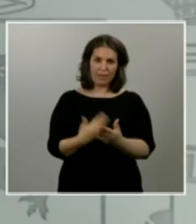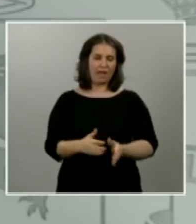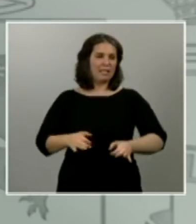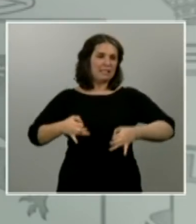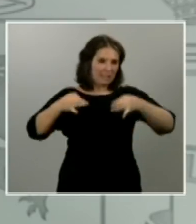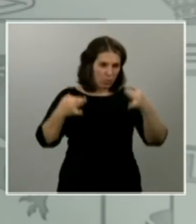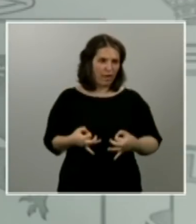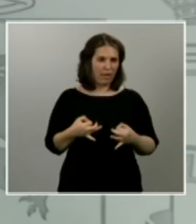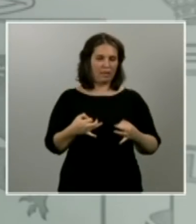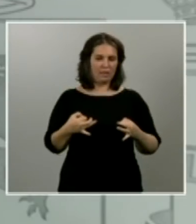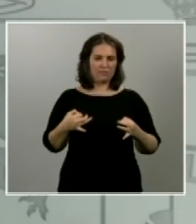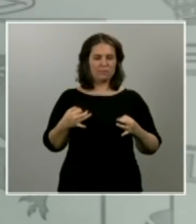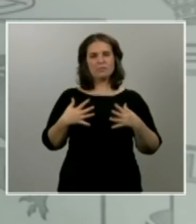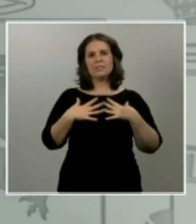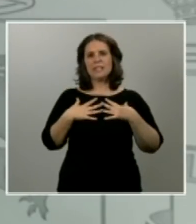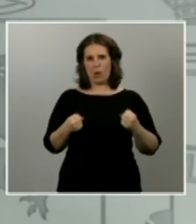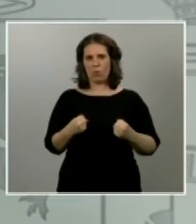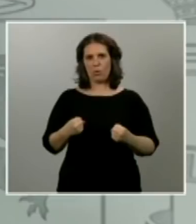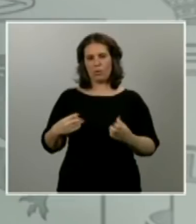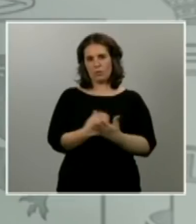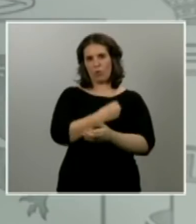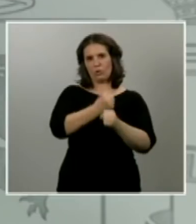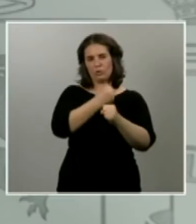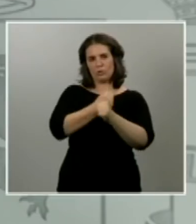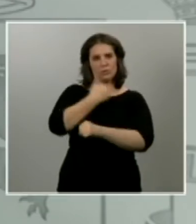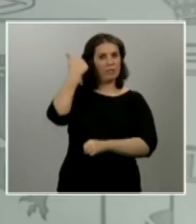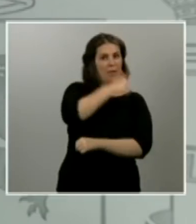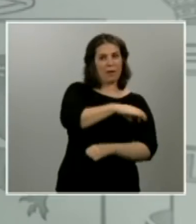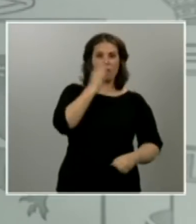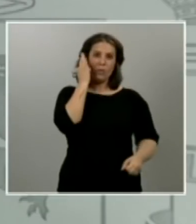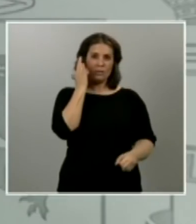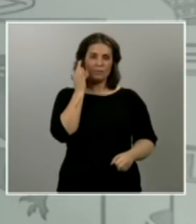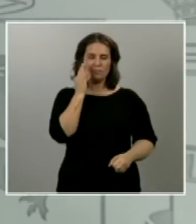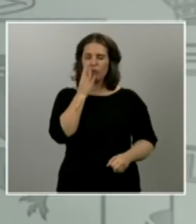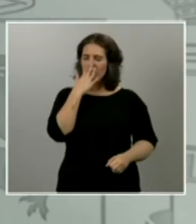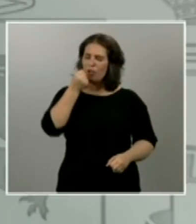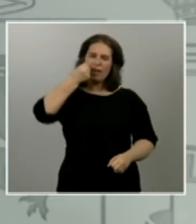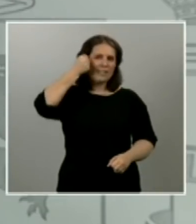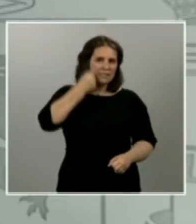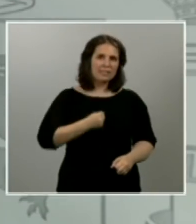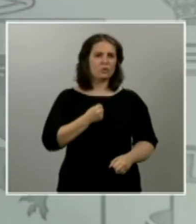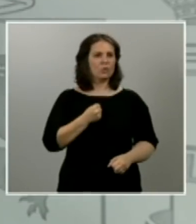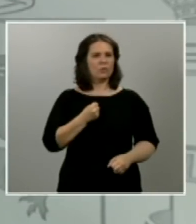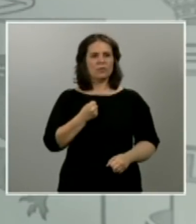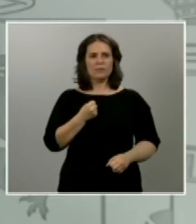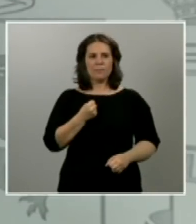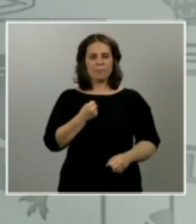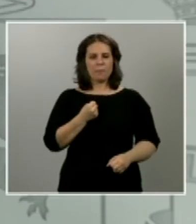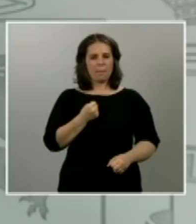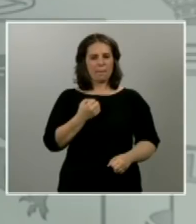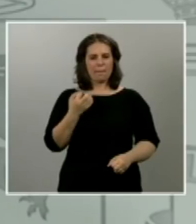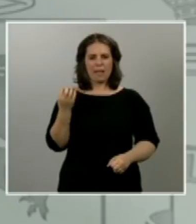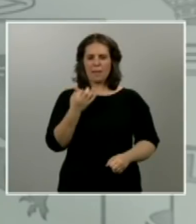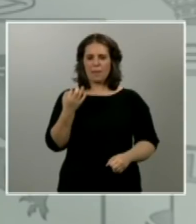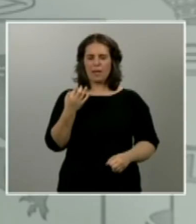de sus trabajadores y trabajadoras por tanto insisto es muy importante también tener en cuenta ese componente dinámico no